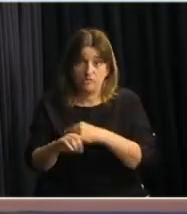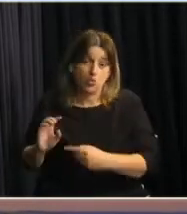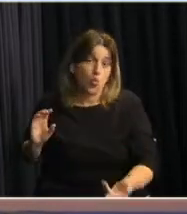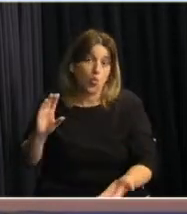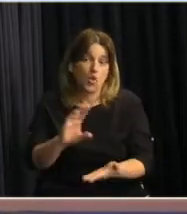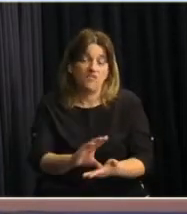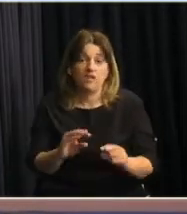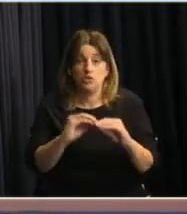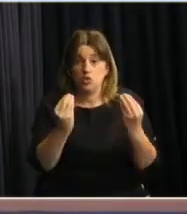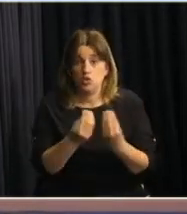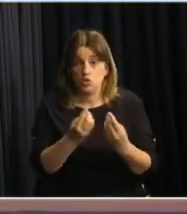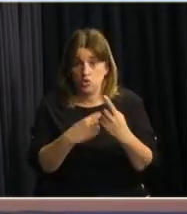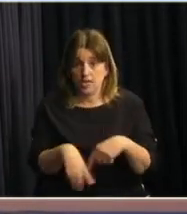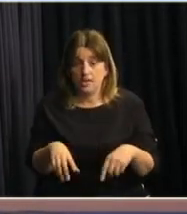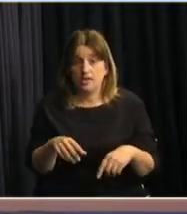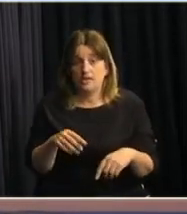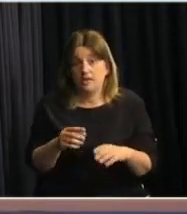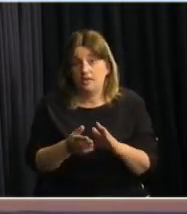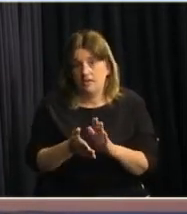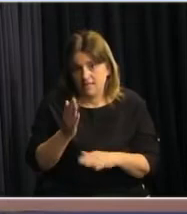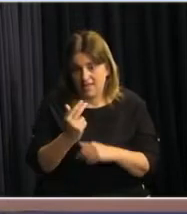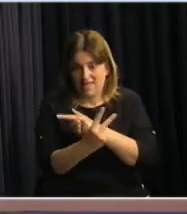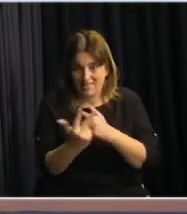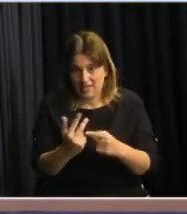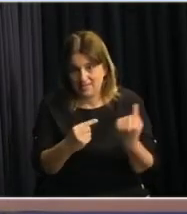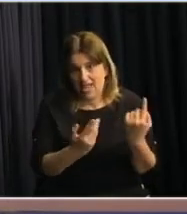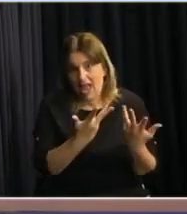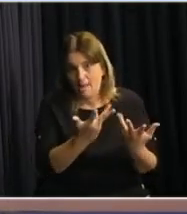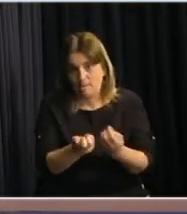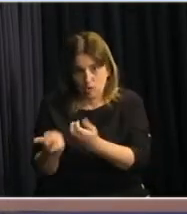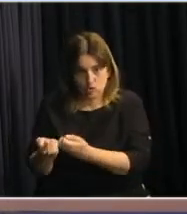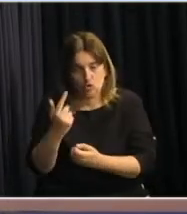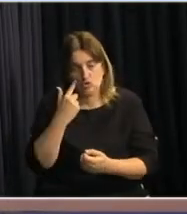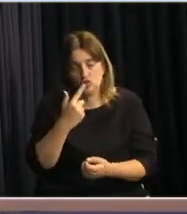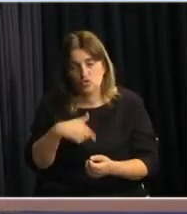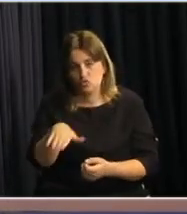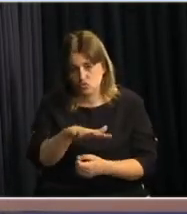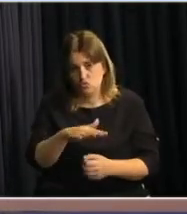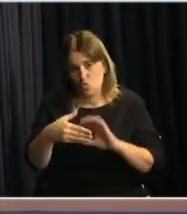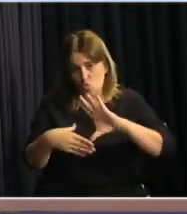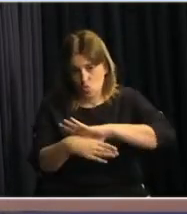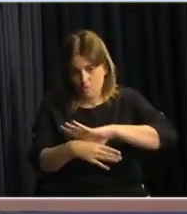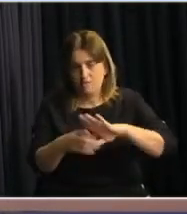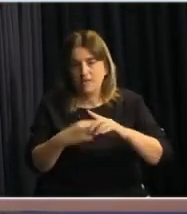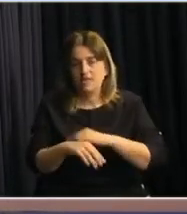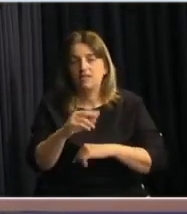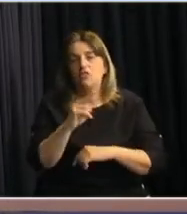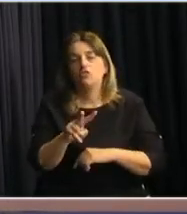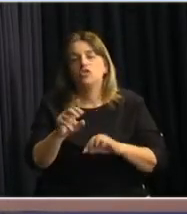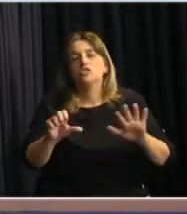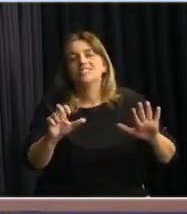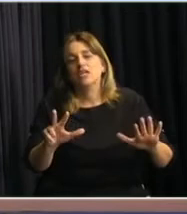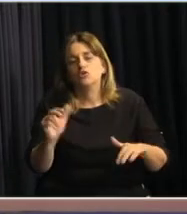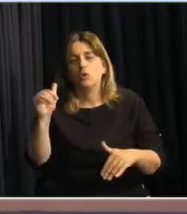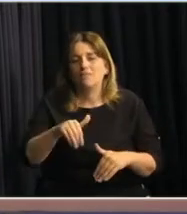total en los instrumentos AFAN-P y las TUS había sido de 268 millones de